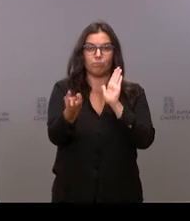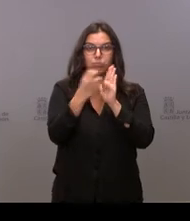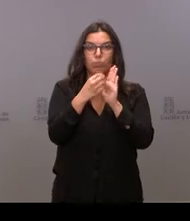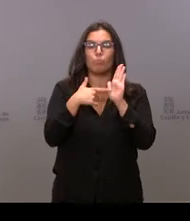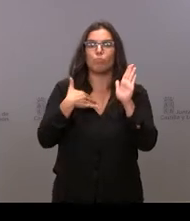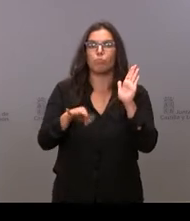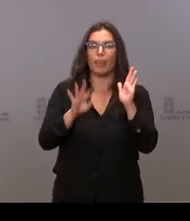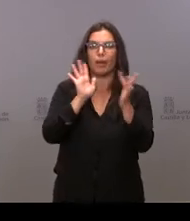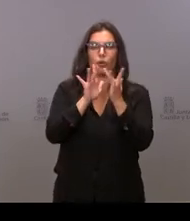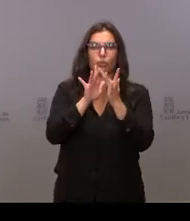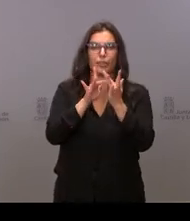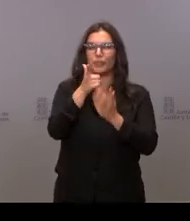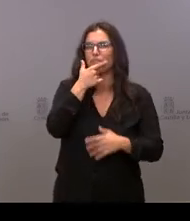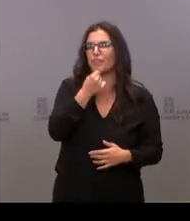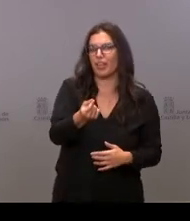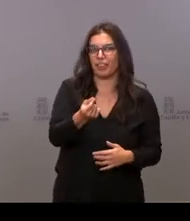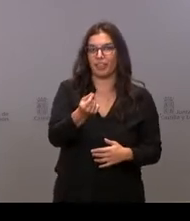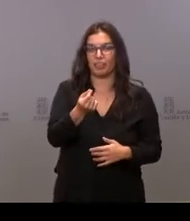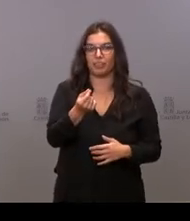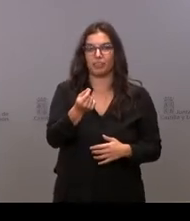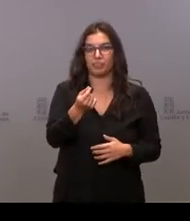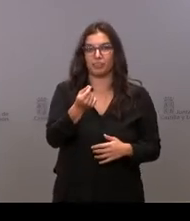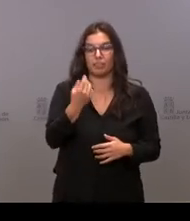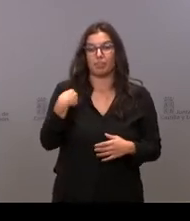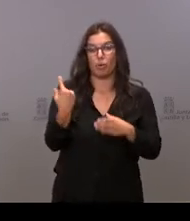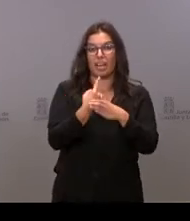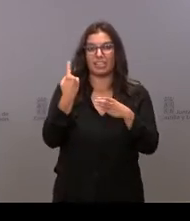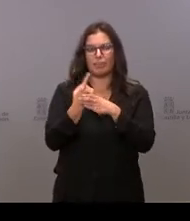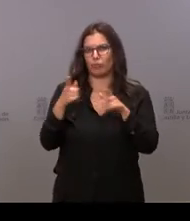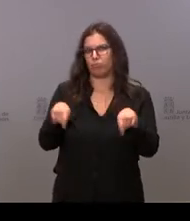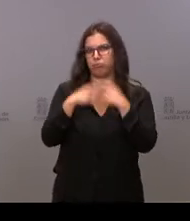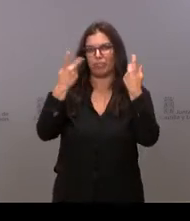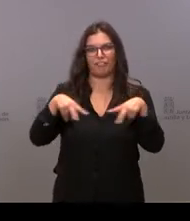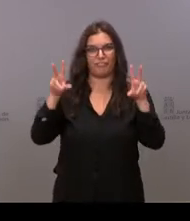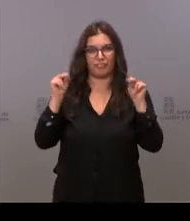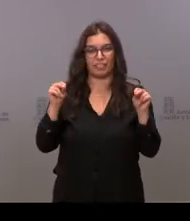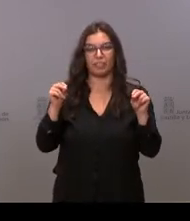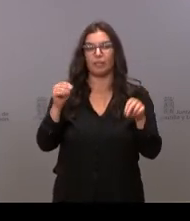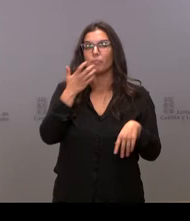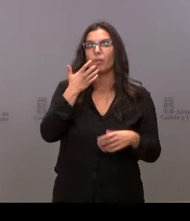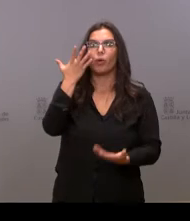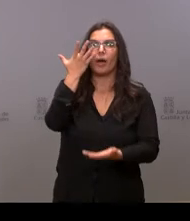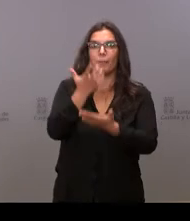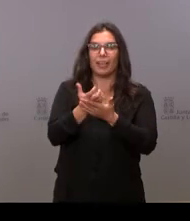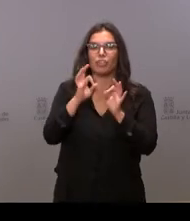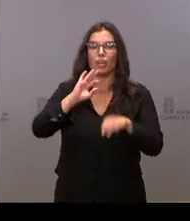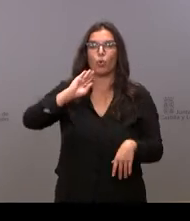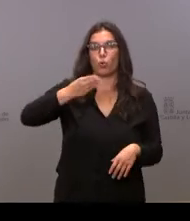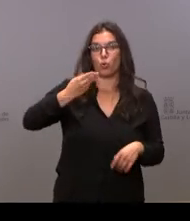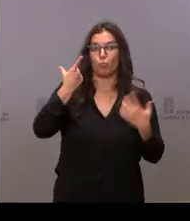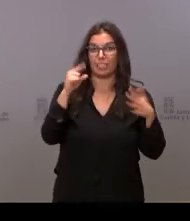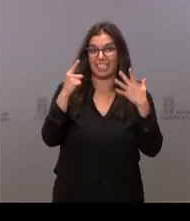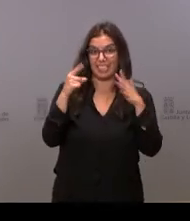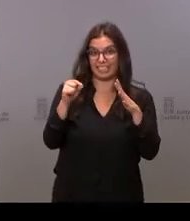facilitar la comunicación y así romper el aislamiento social, como la aplicación del Club de los 60,